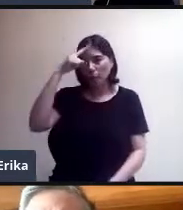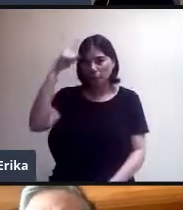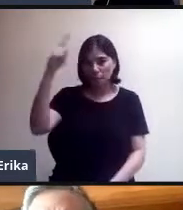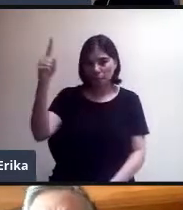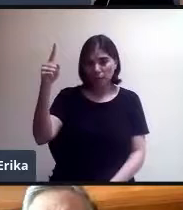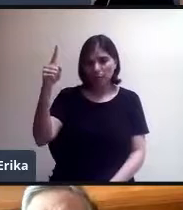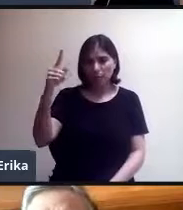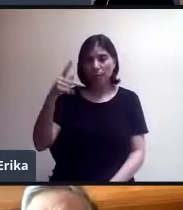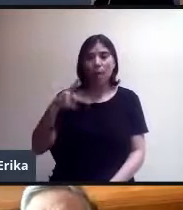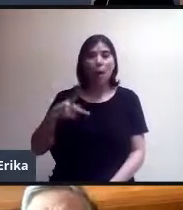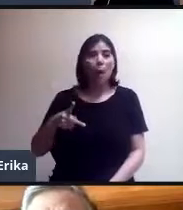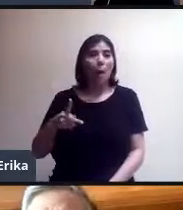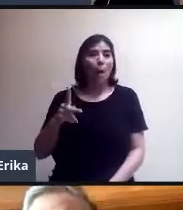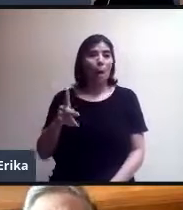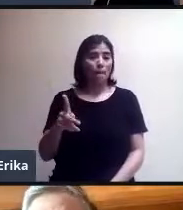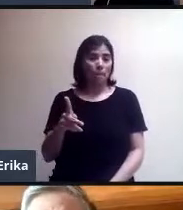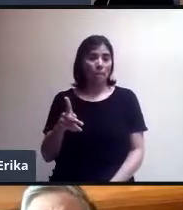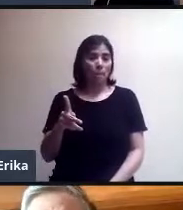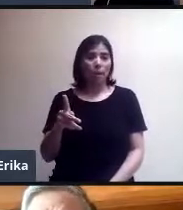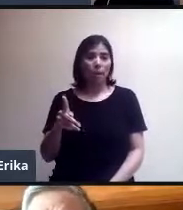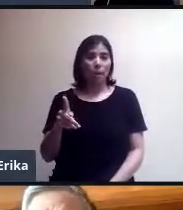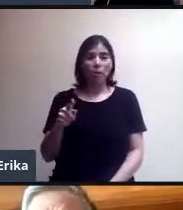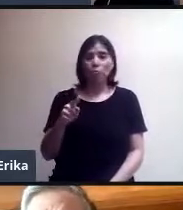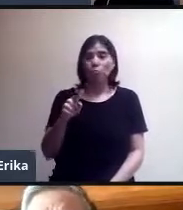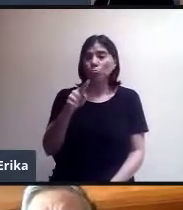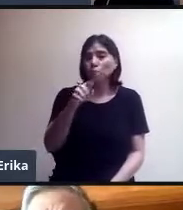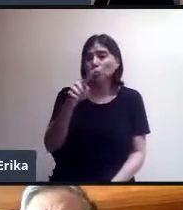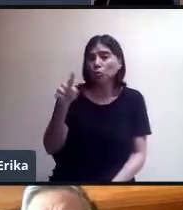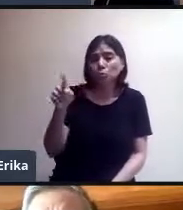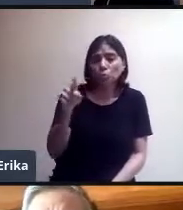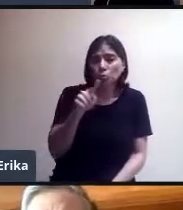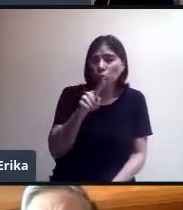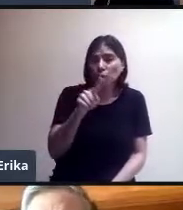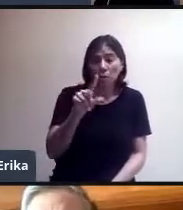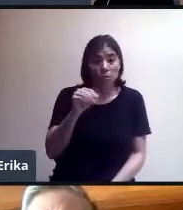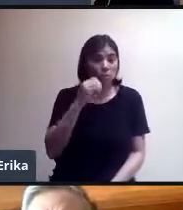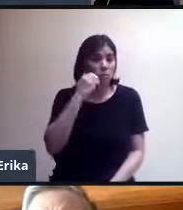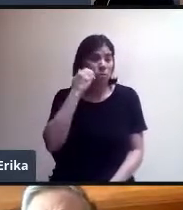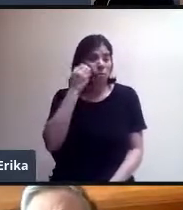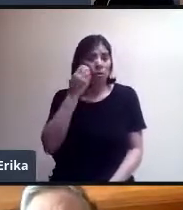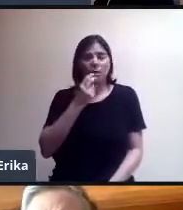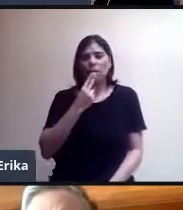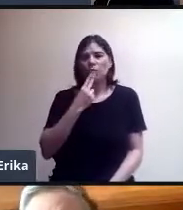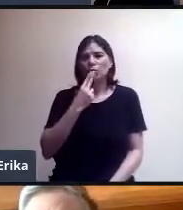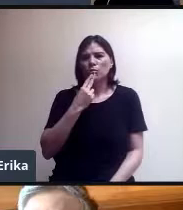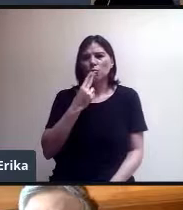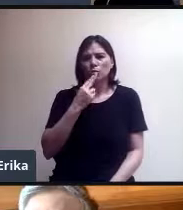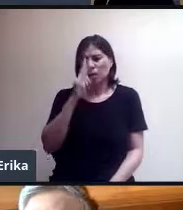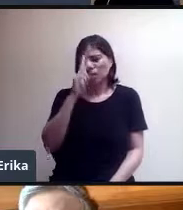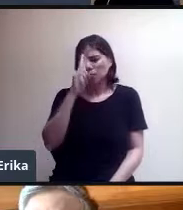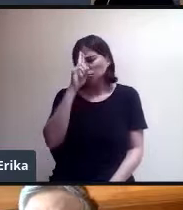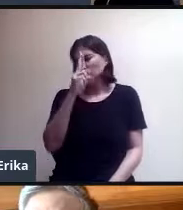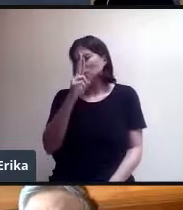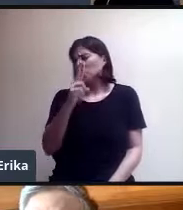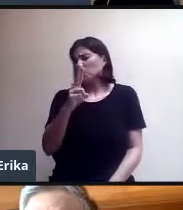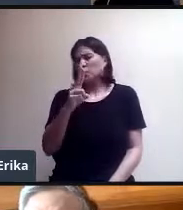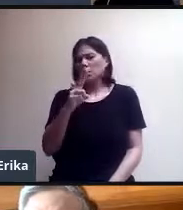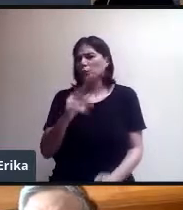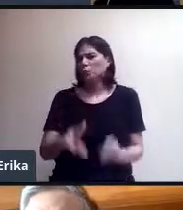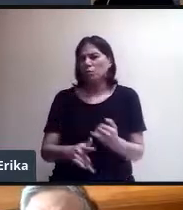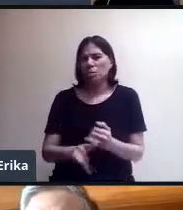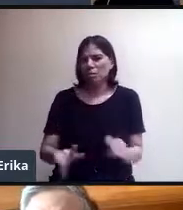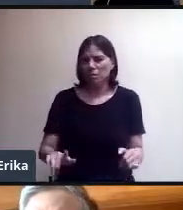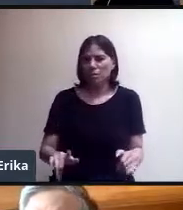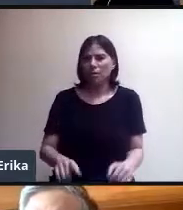quiere usar, pues está en la completamente la libertad de hacerla. Nosotros respetamos la libertad y la independencia de los maestros.